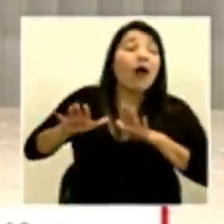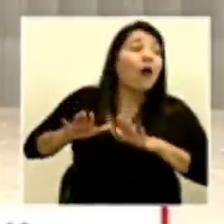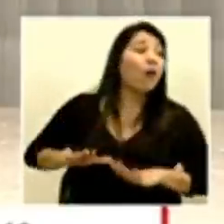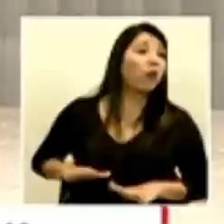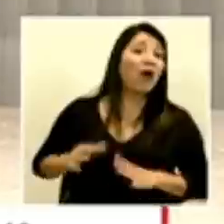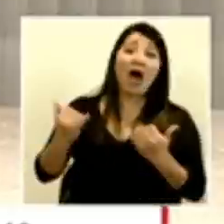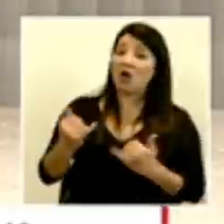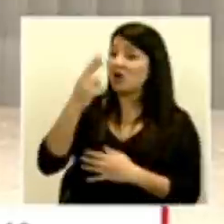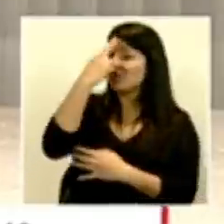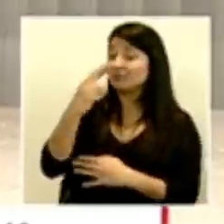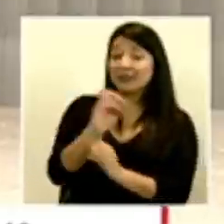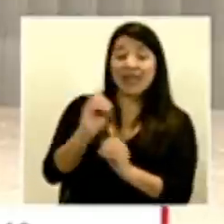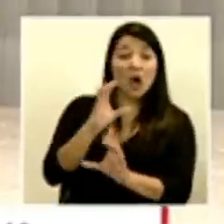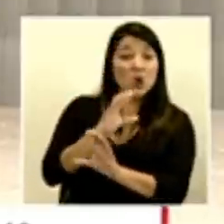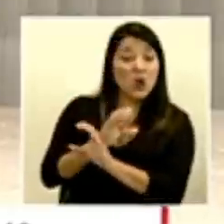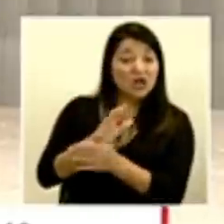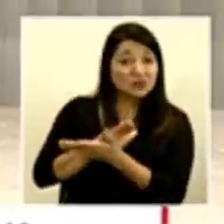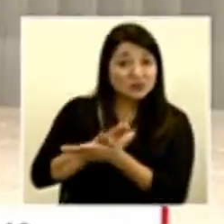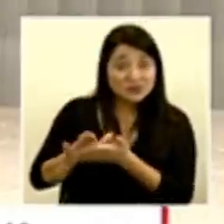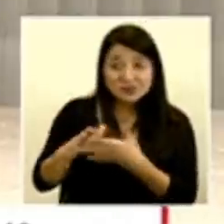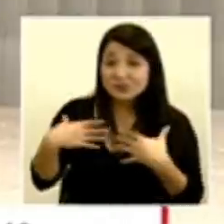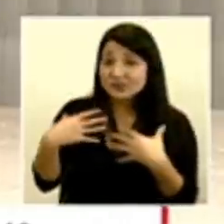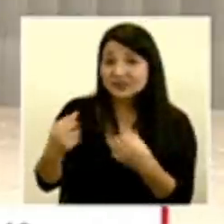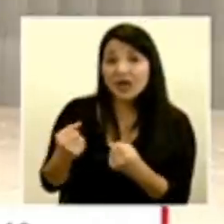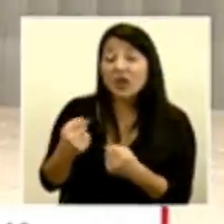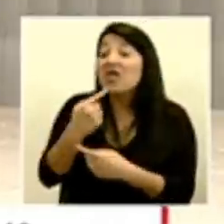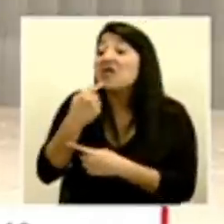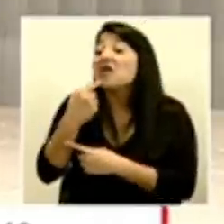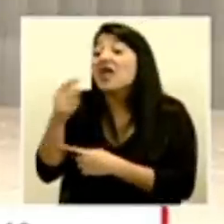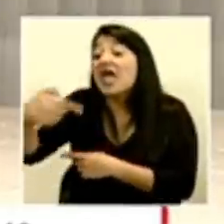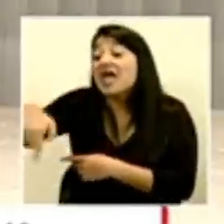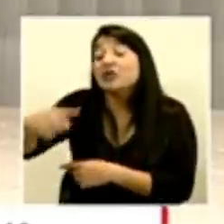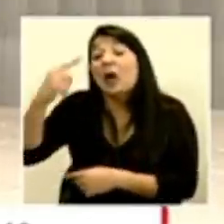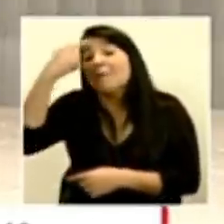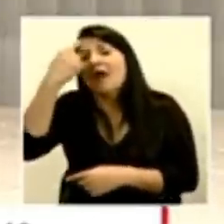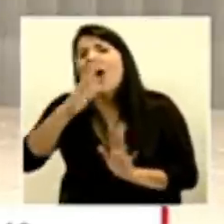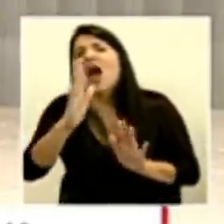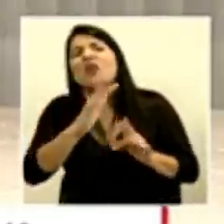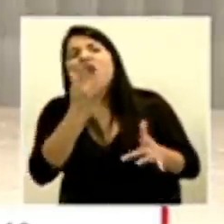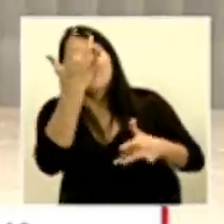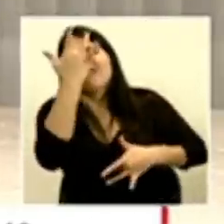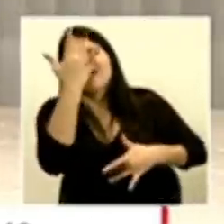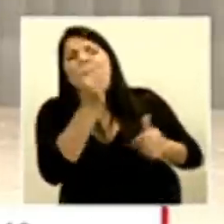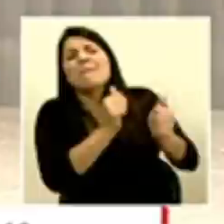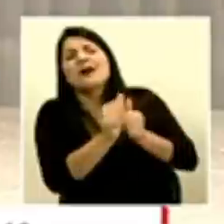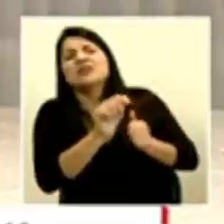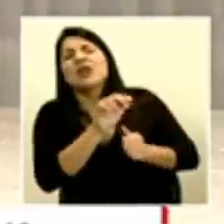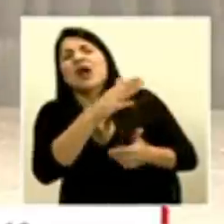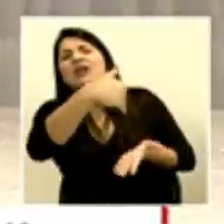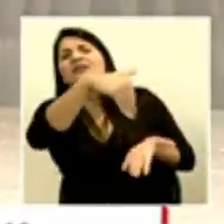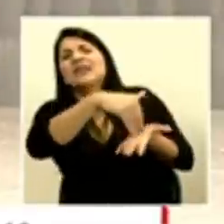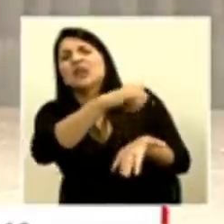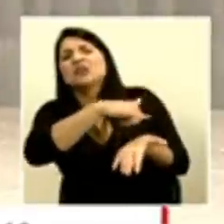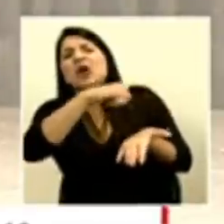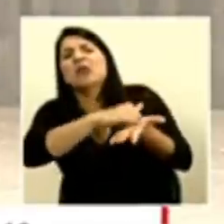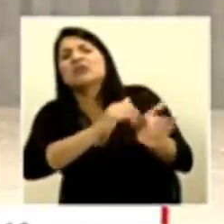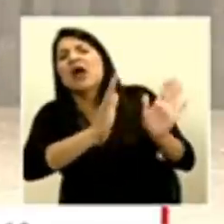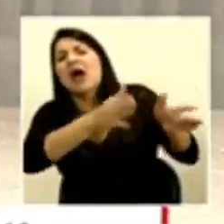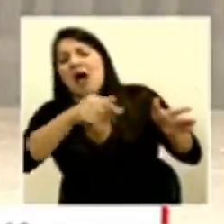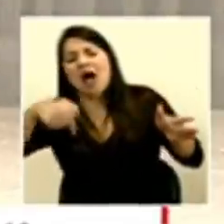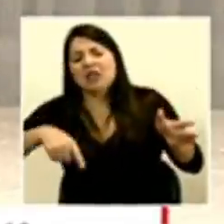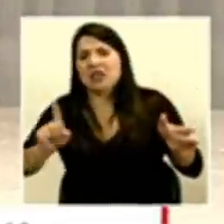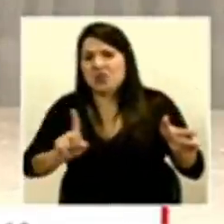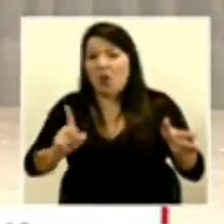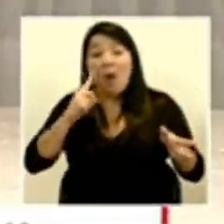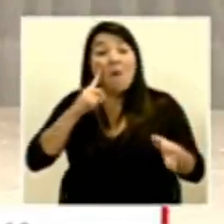ellos aseguran que la mayoría de los casos están en el gran área metropolitana y por eso no se preocupan ¿cuál sería